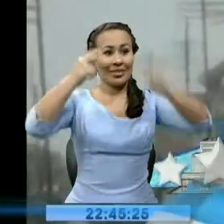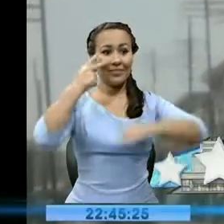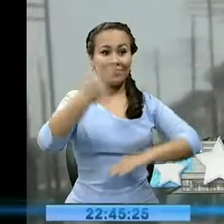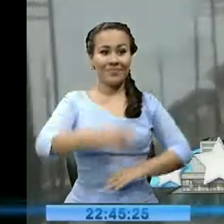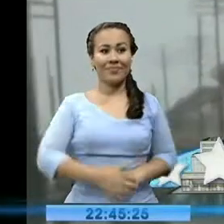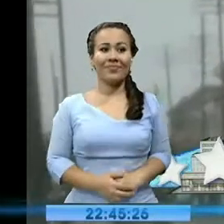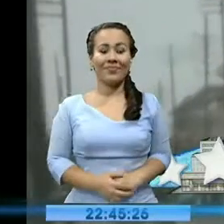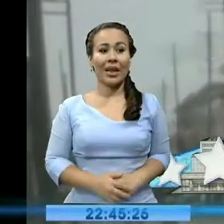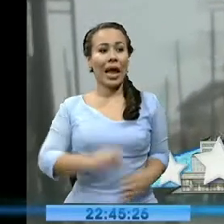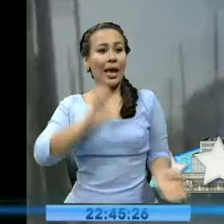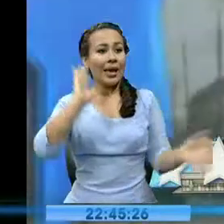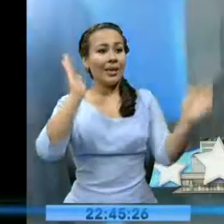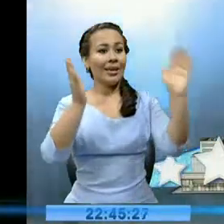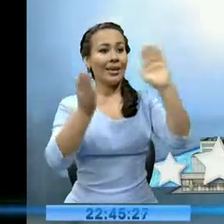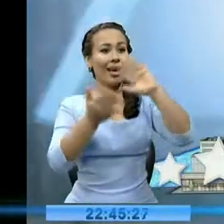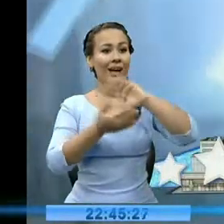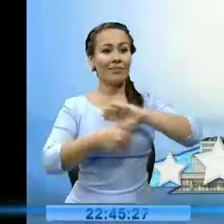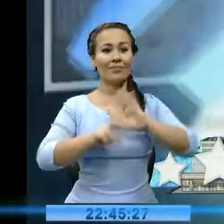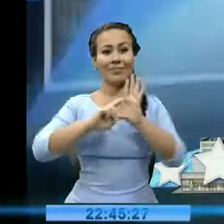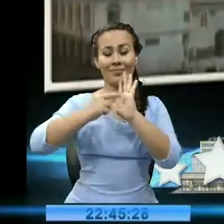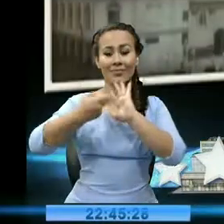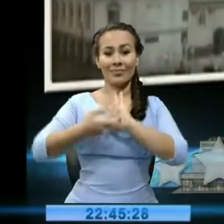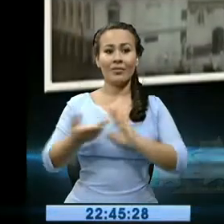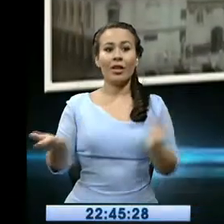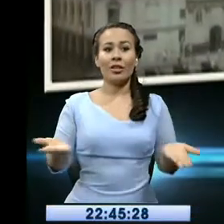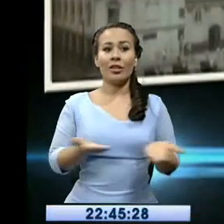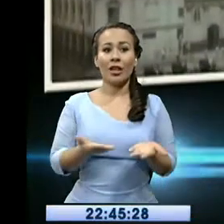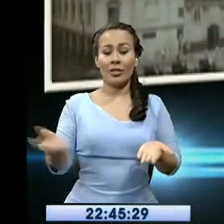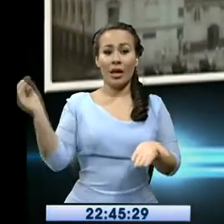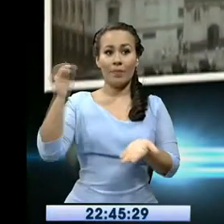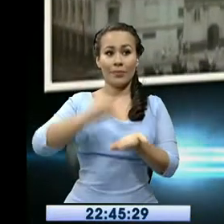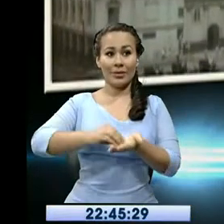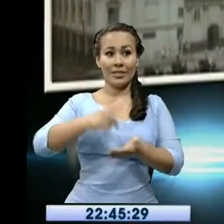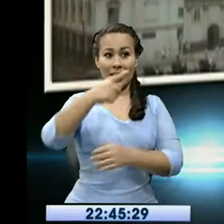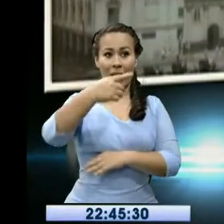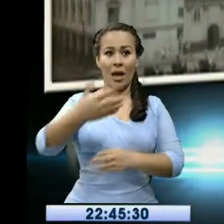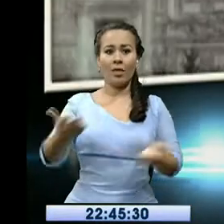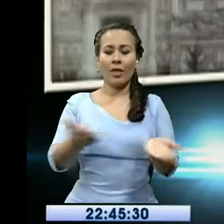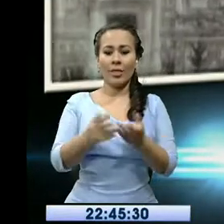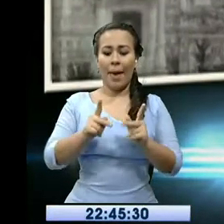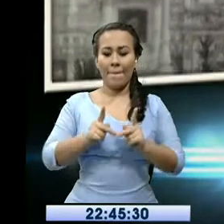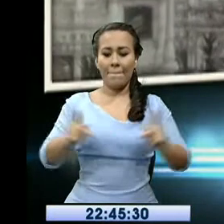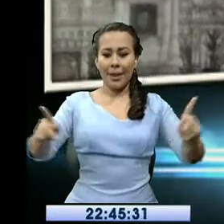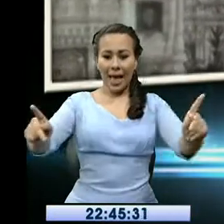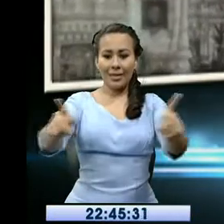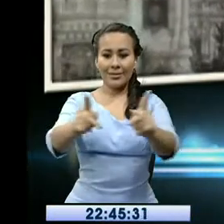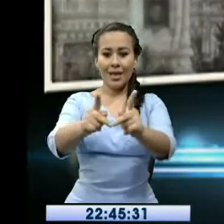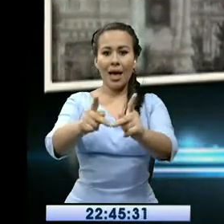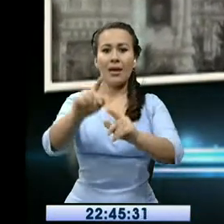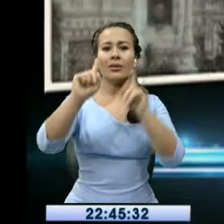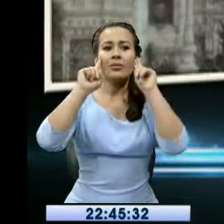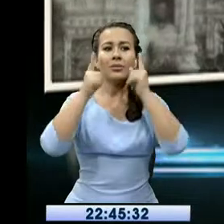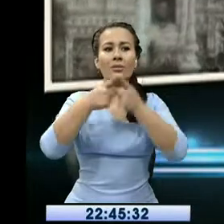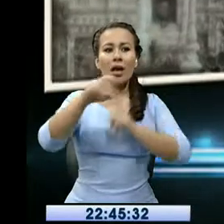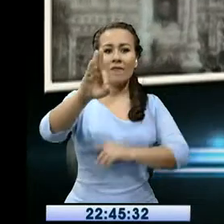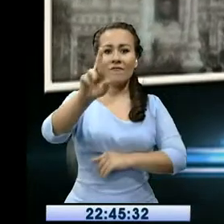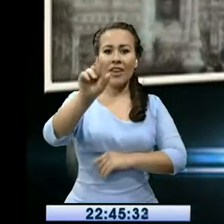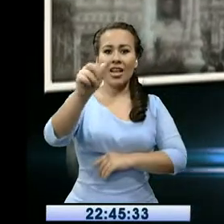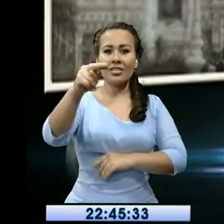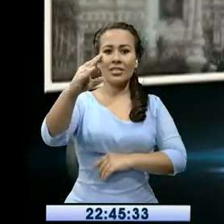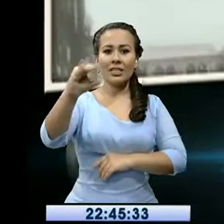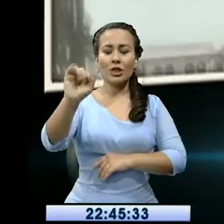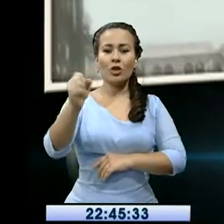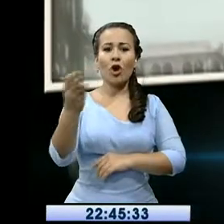...o remodelaciones significativas, entre las que se anotan la Plaza San Francisco, la Catedral de Guayaquil... ...el edificio